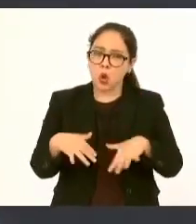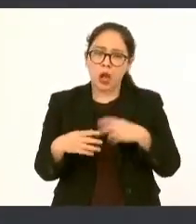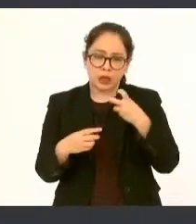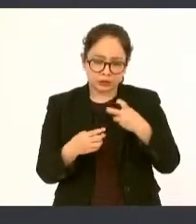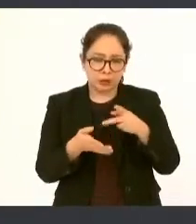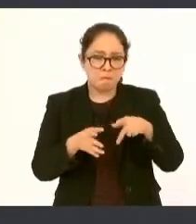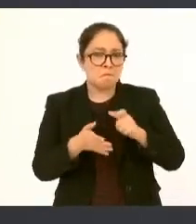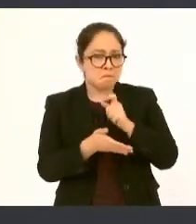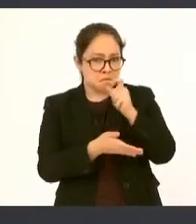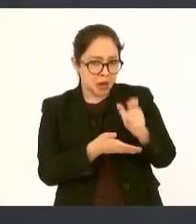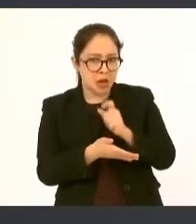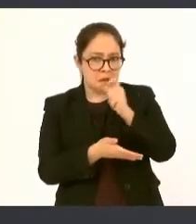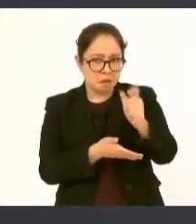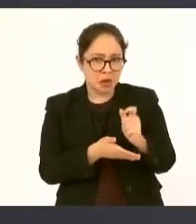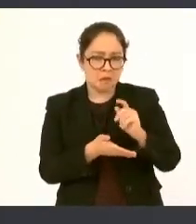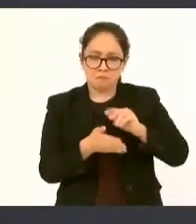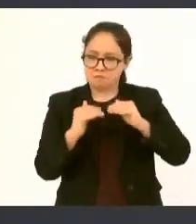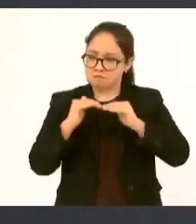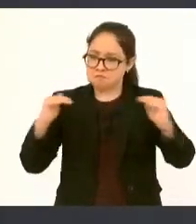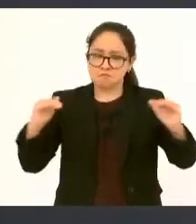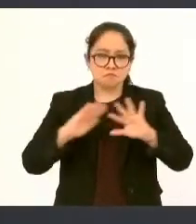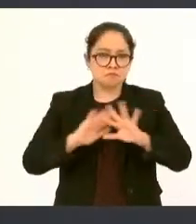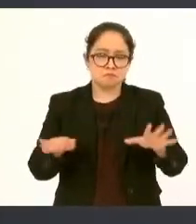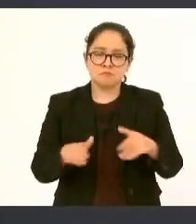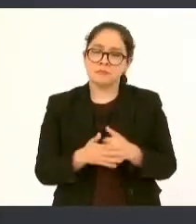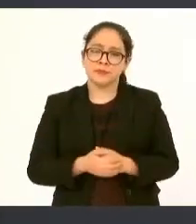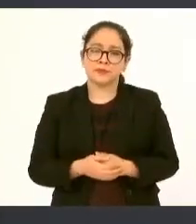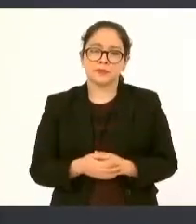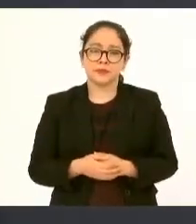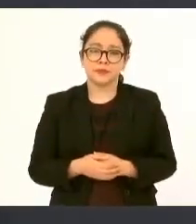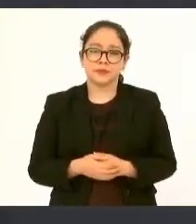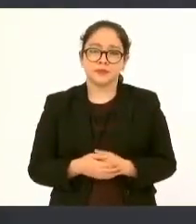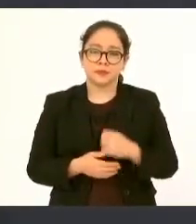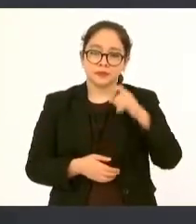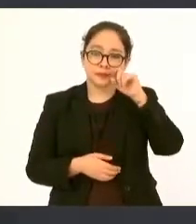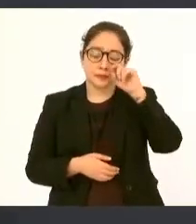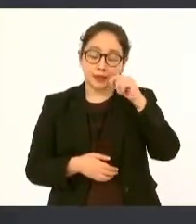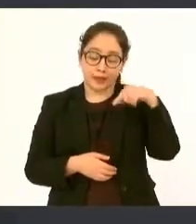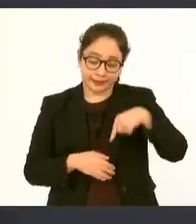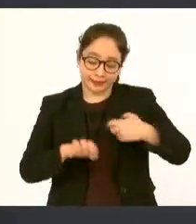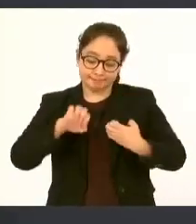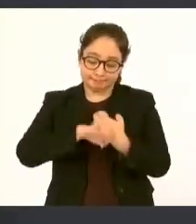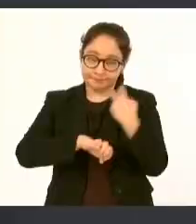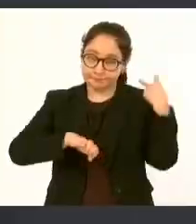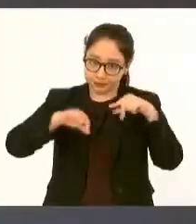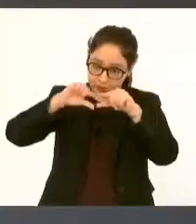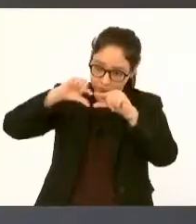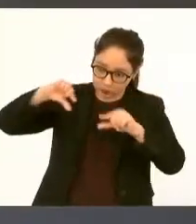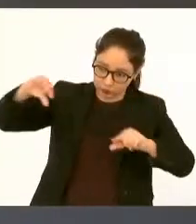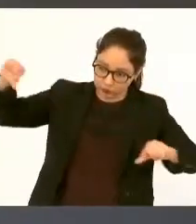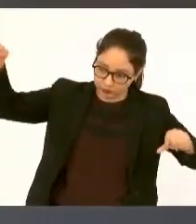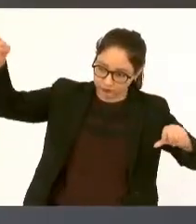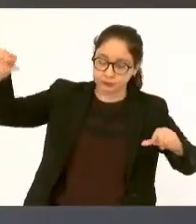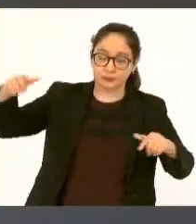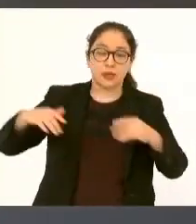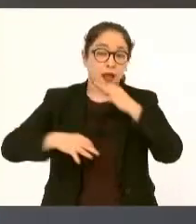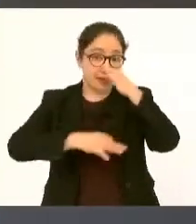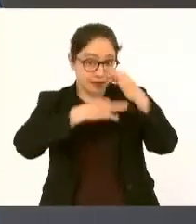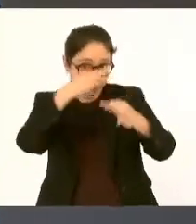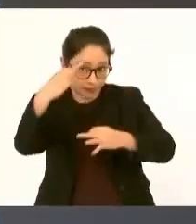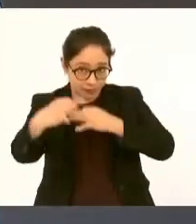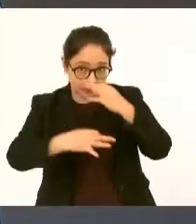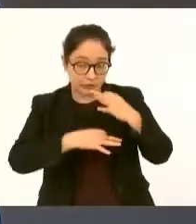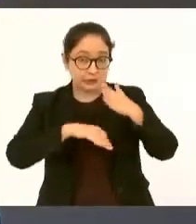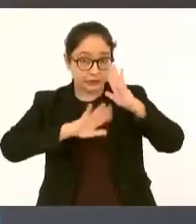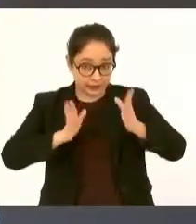garantía aquí en el estado de Veracruz lo anuncio y ya